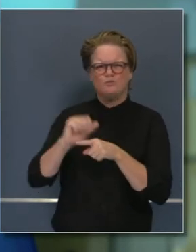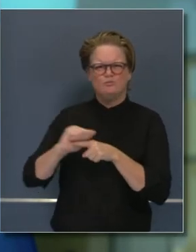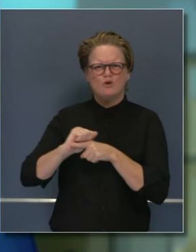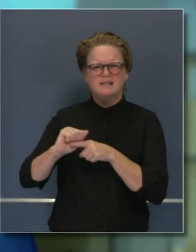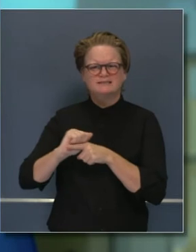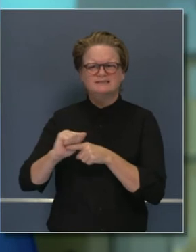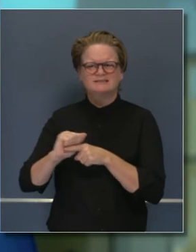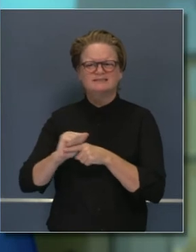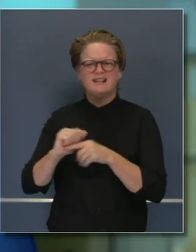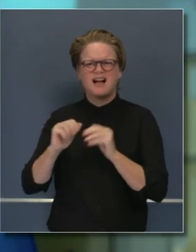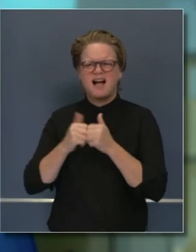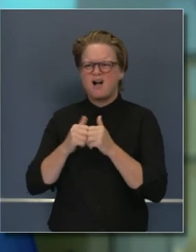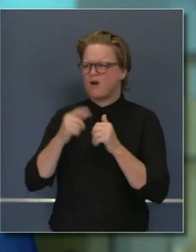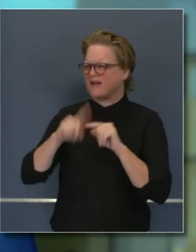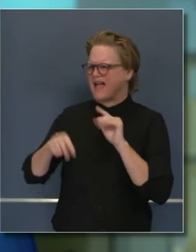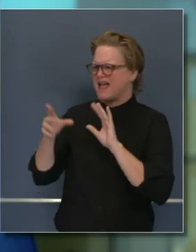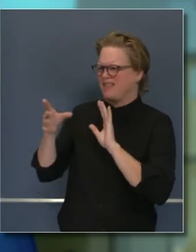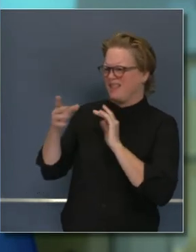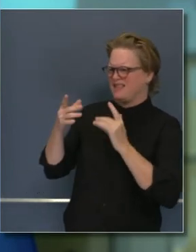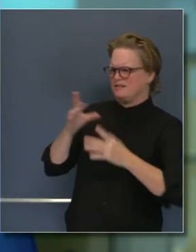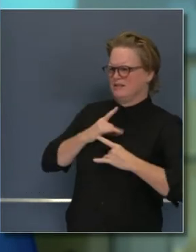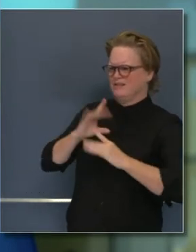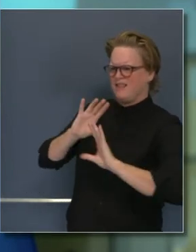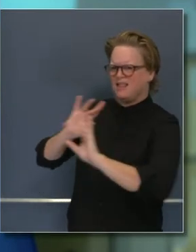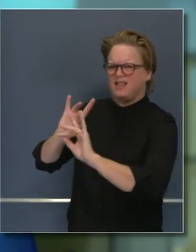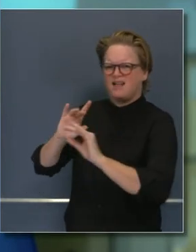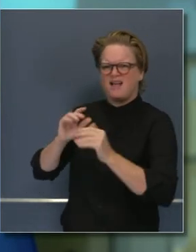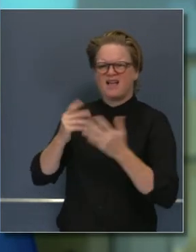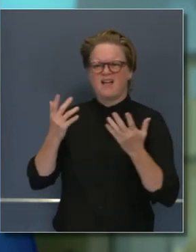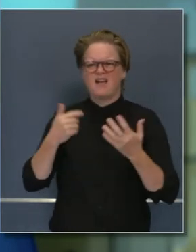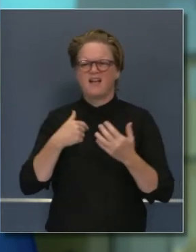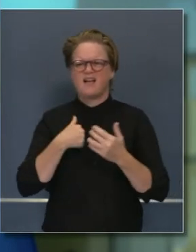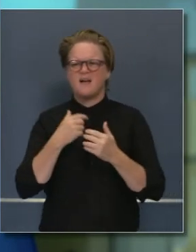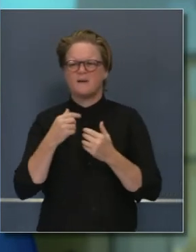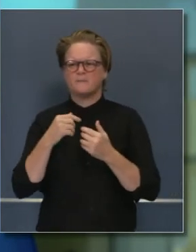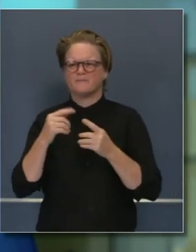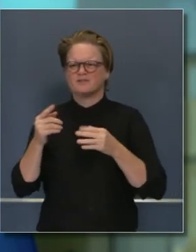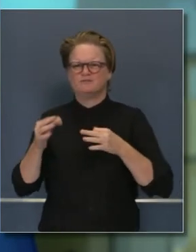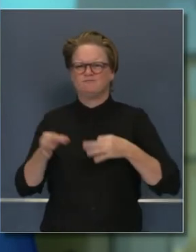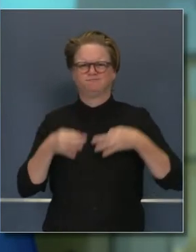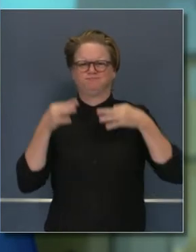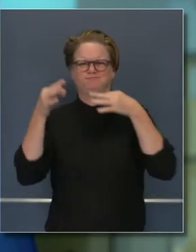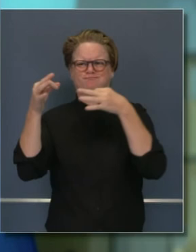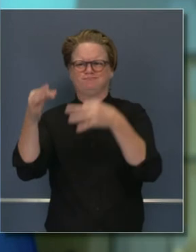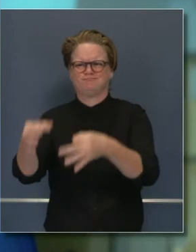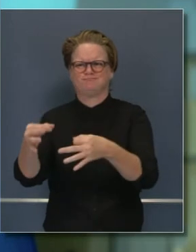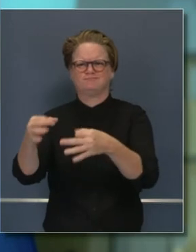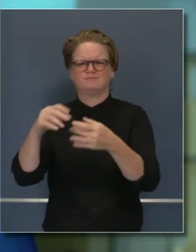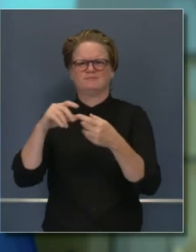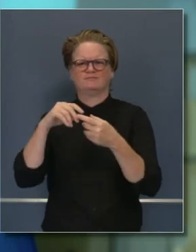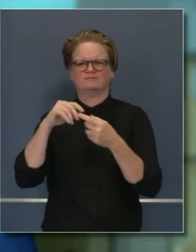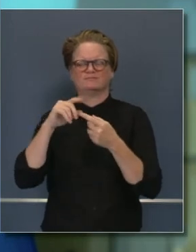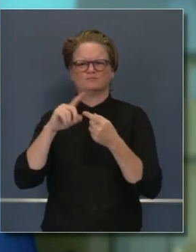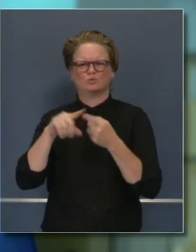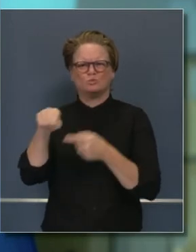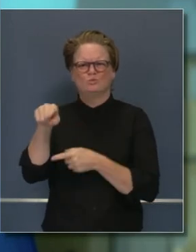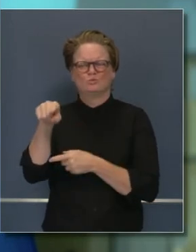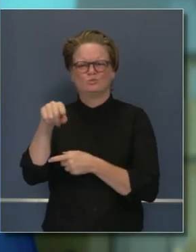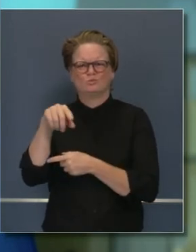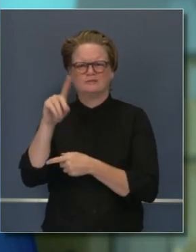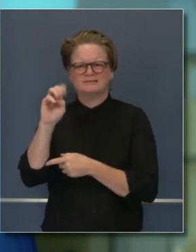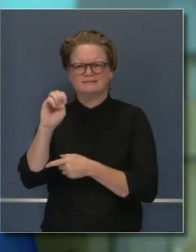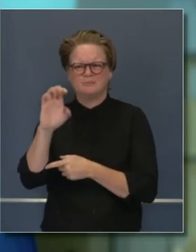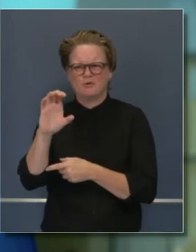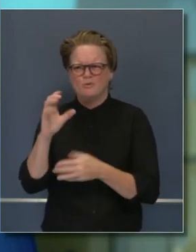su trabajo desde agosto? O sea, todas las competencias se han anulado y entonces